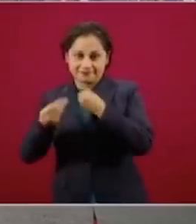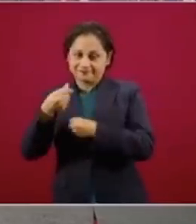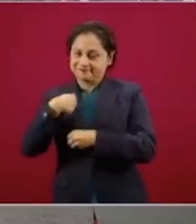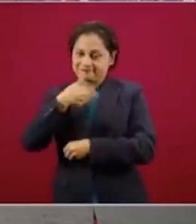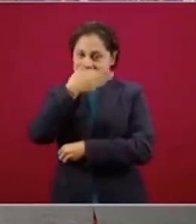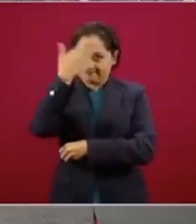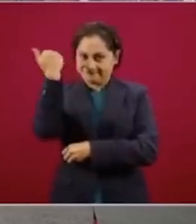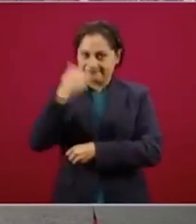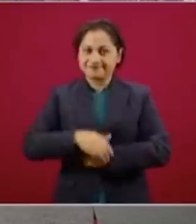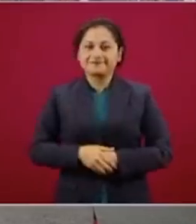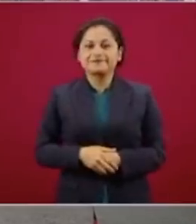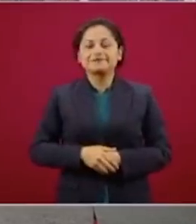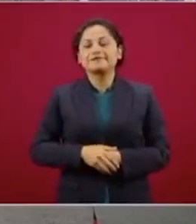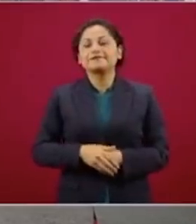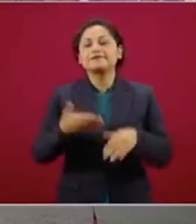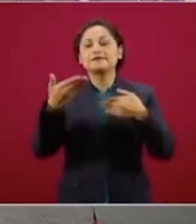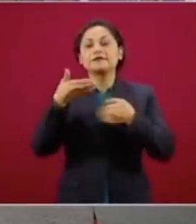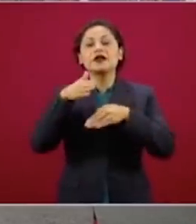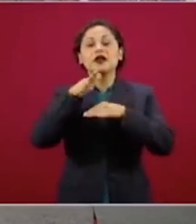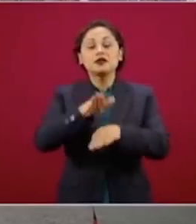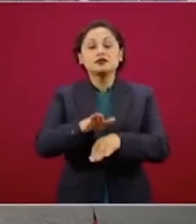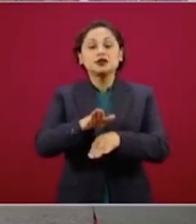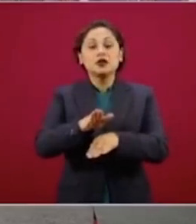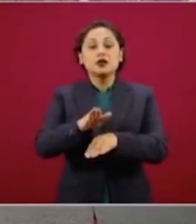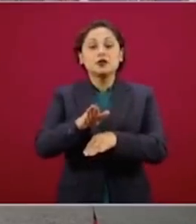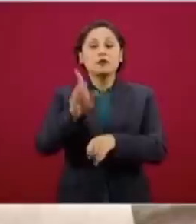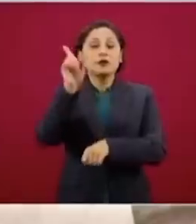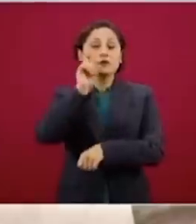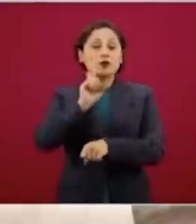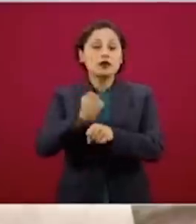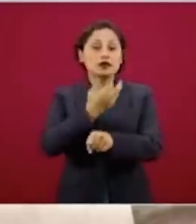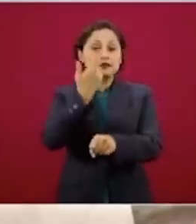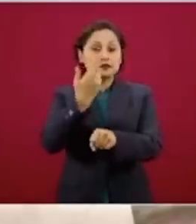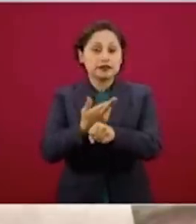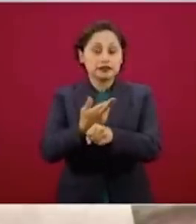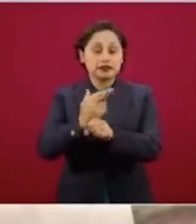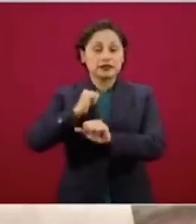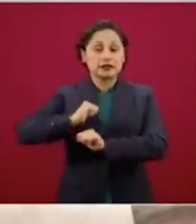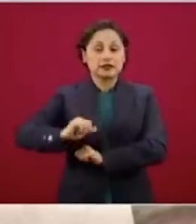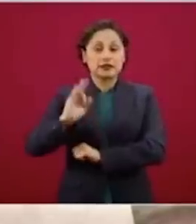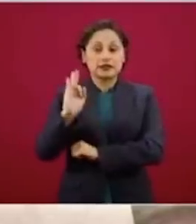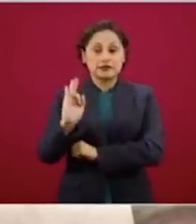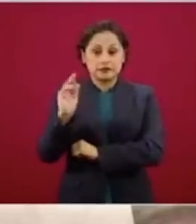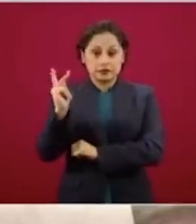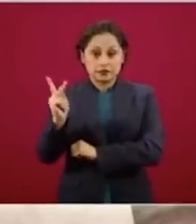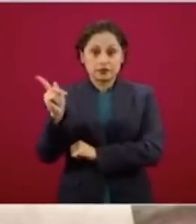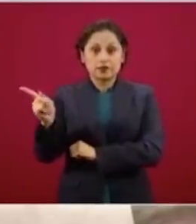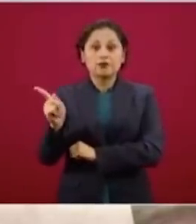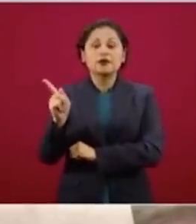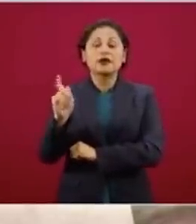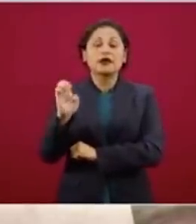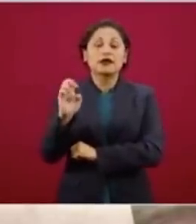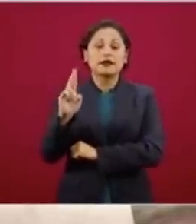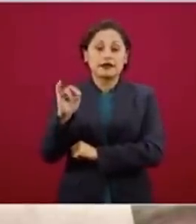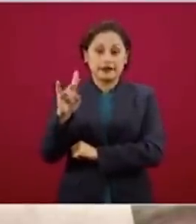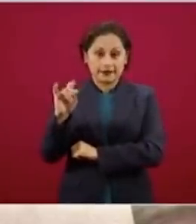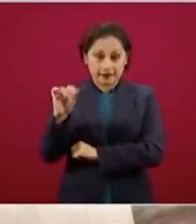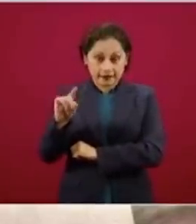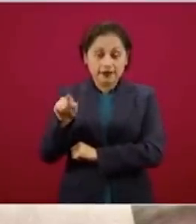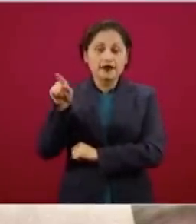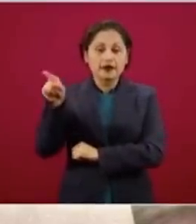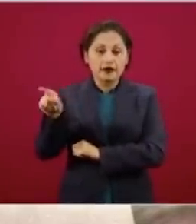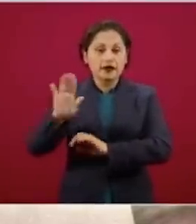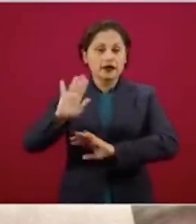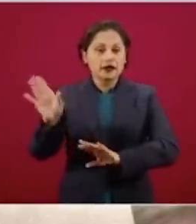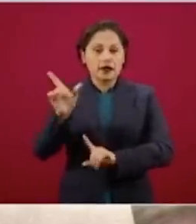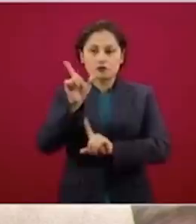Sobre nuestra muy, muy querida secretaria de Función Pública, Irma Réndira Sandoval Ballesteros, la doctora está en